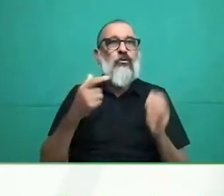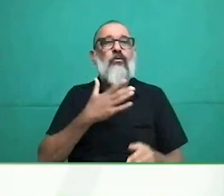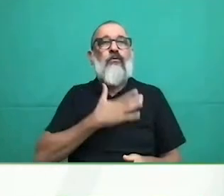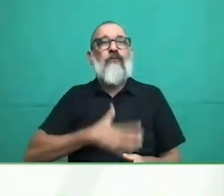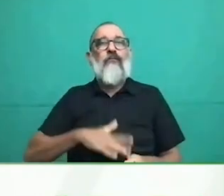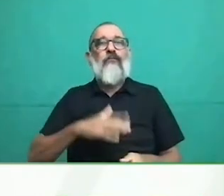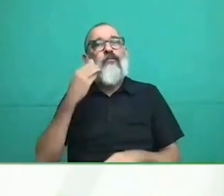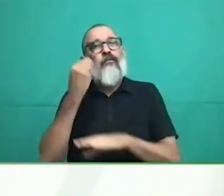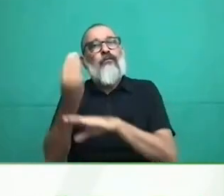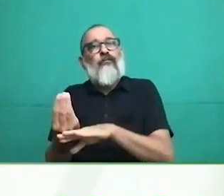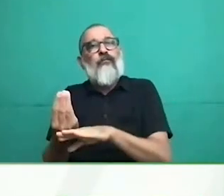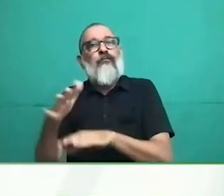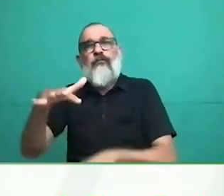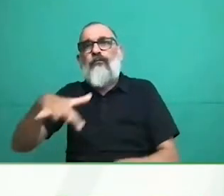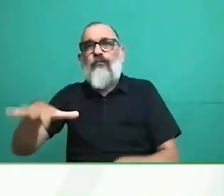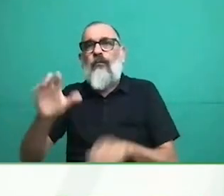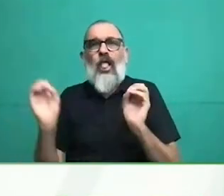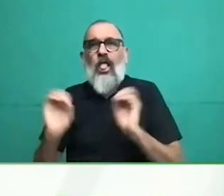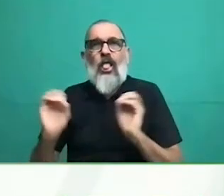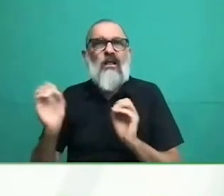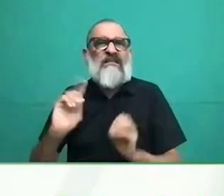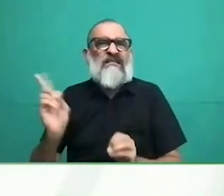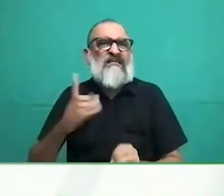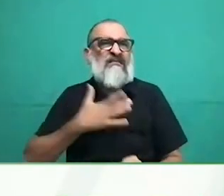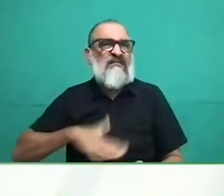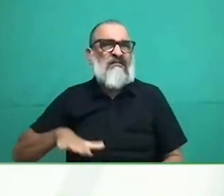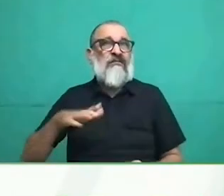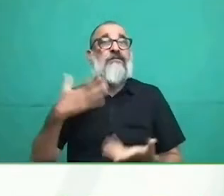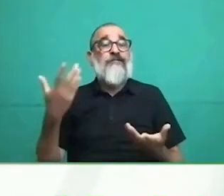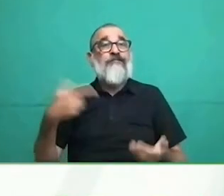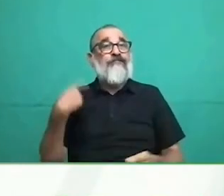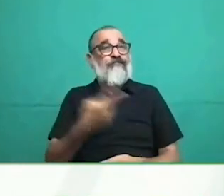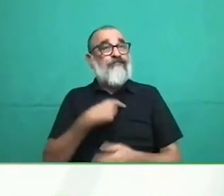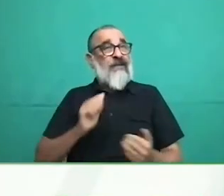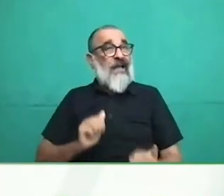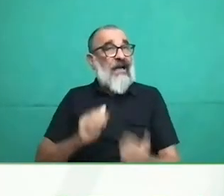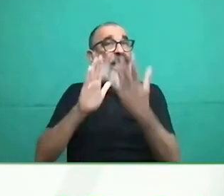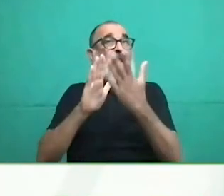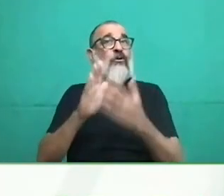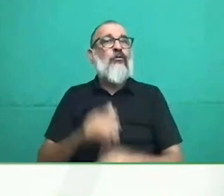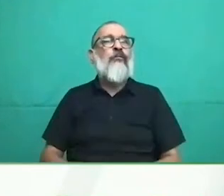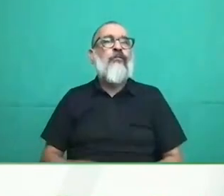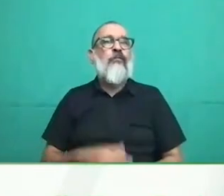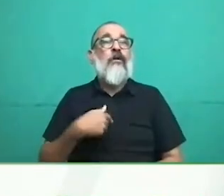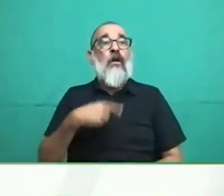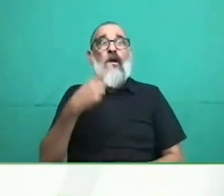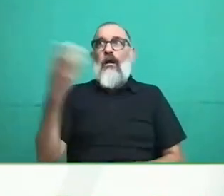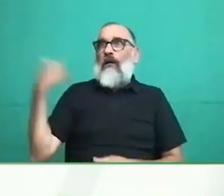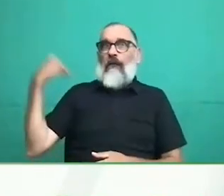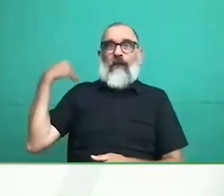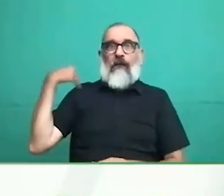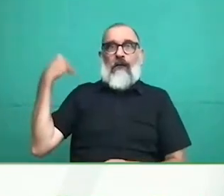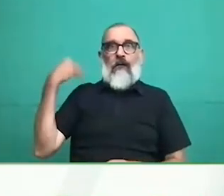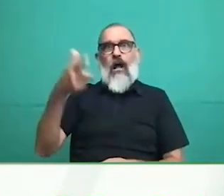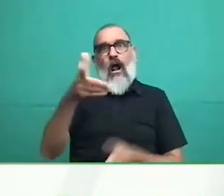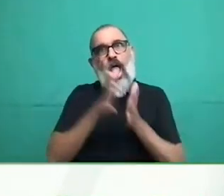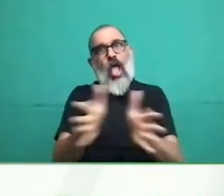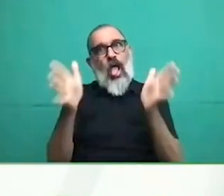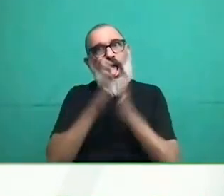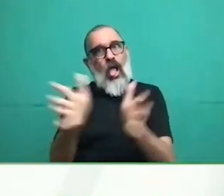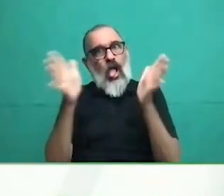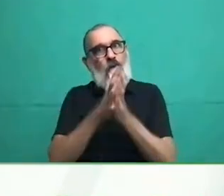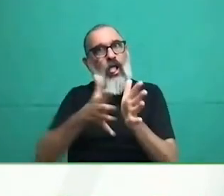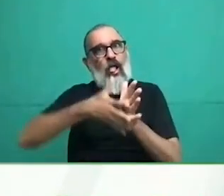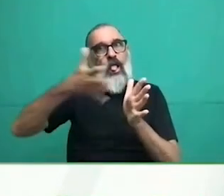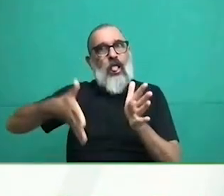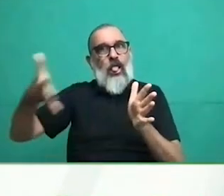Rica, Colombia, Perú, Chile, incluso la ponencia constitucional, se habló de estas cosas, pero también sabemos, por nuestros